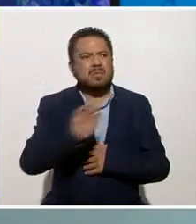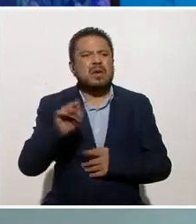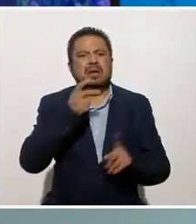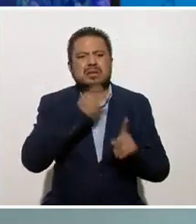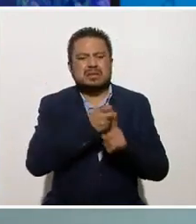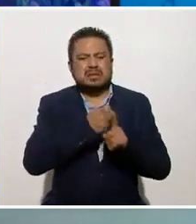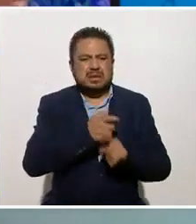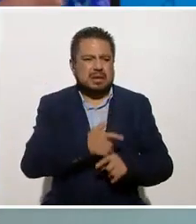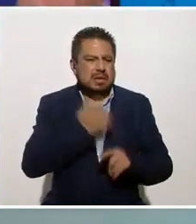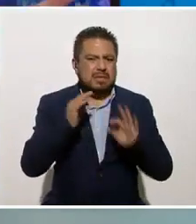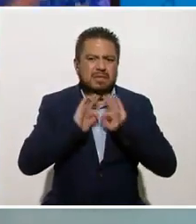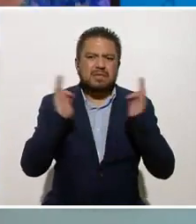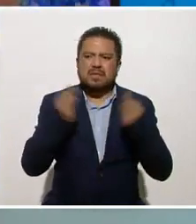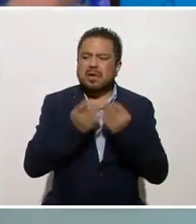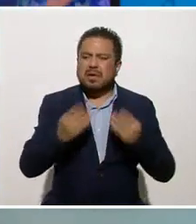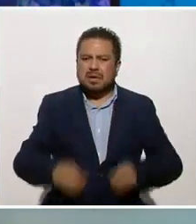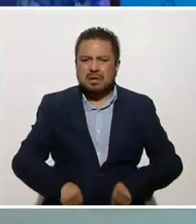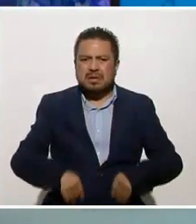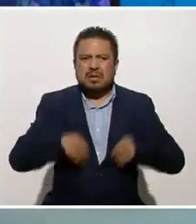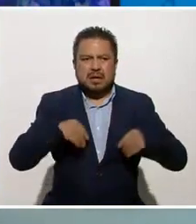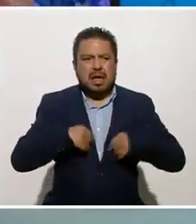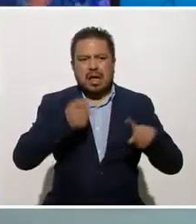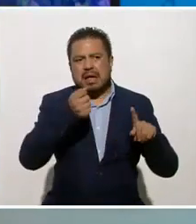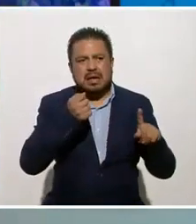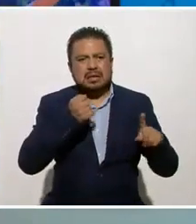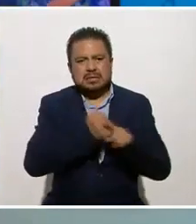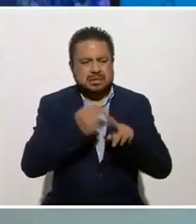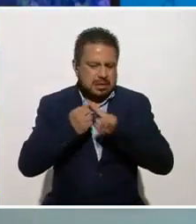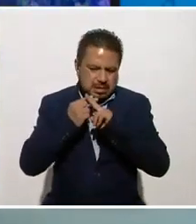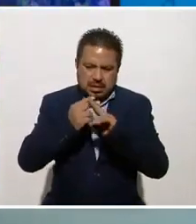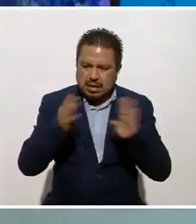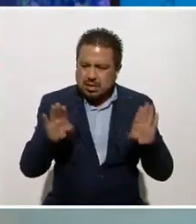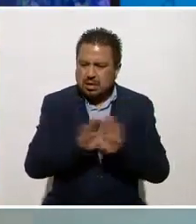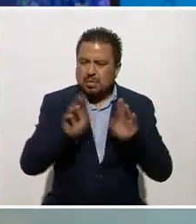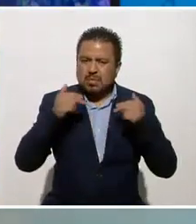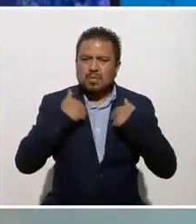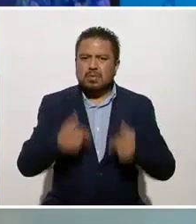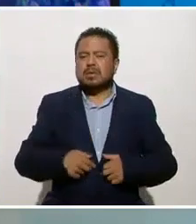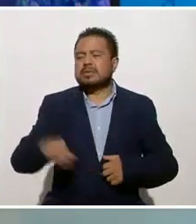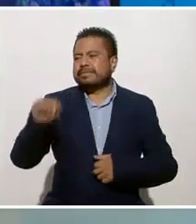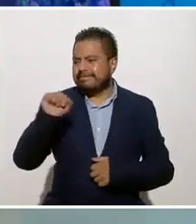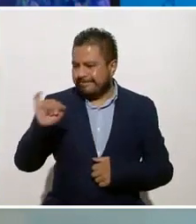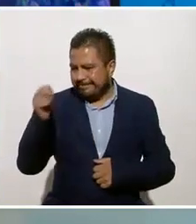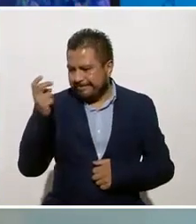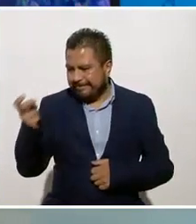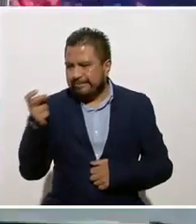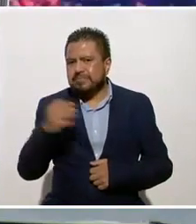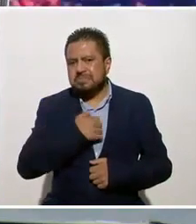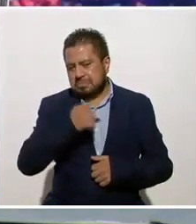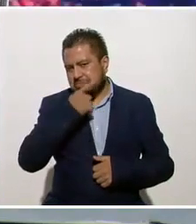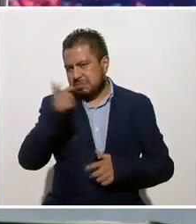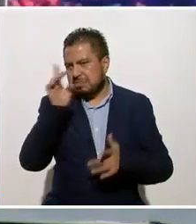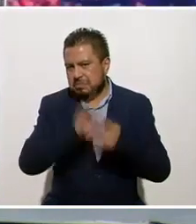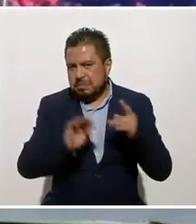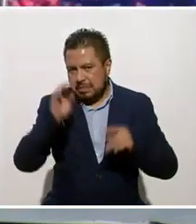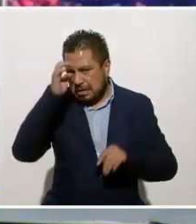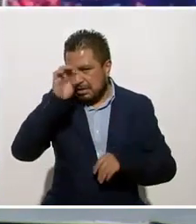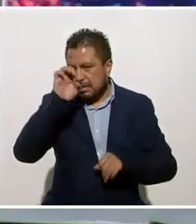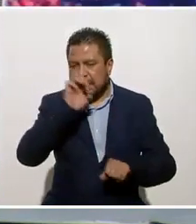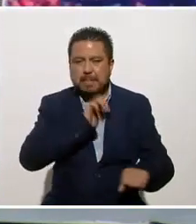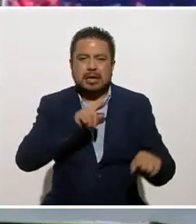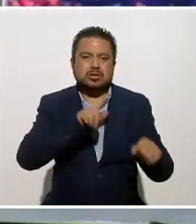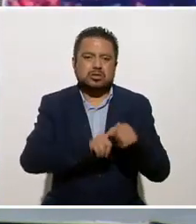estilo de vida así estoy operando como ser humano? Así es. De hecho, yo les puedo decir en experiencia personal